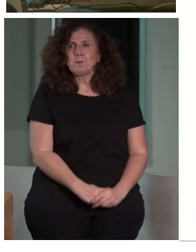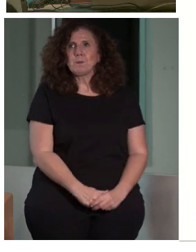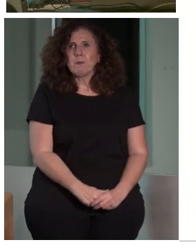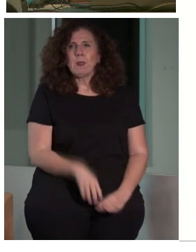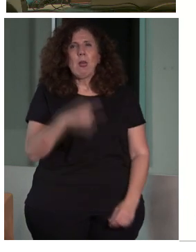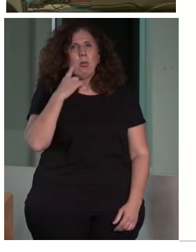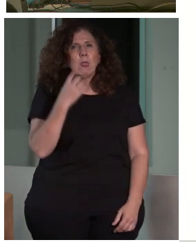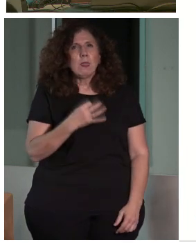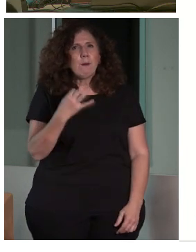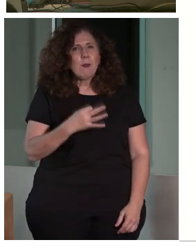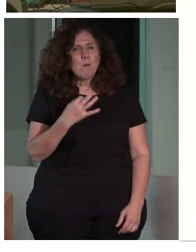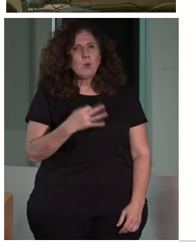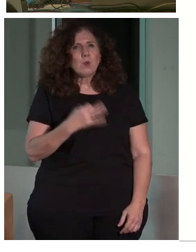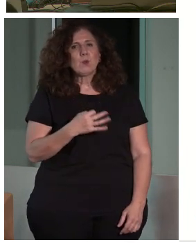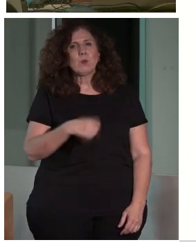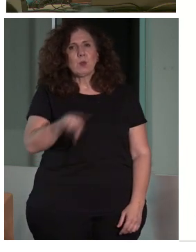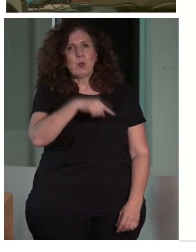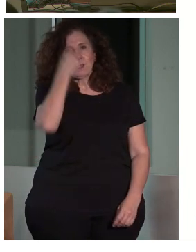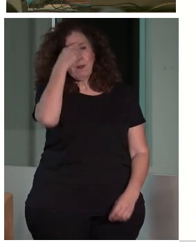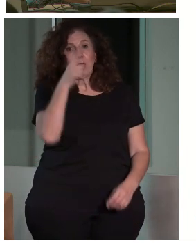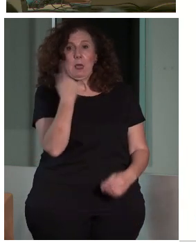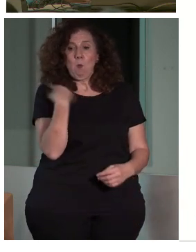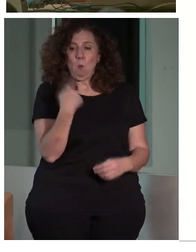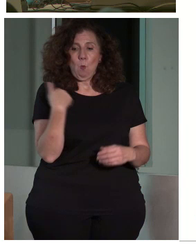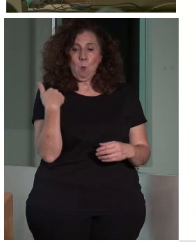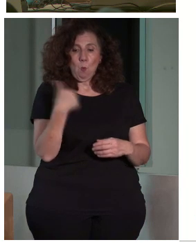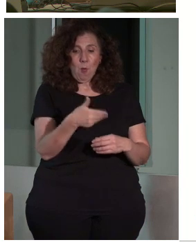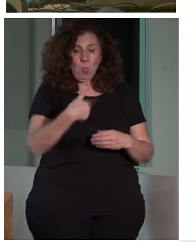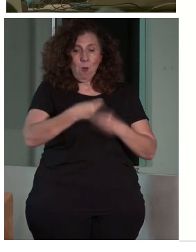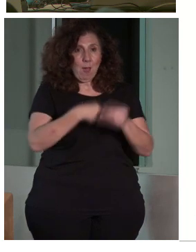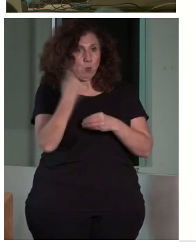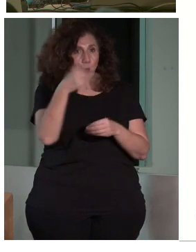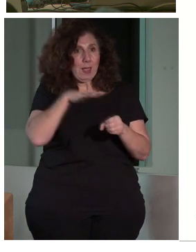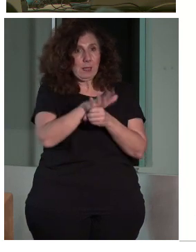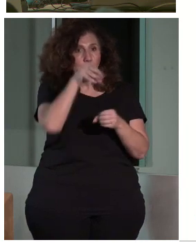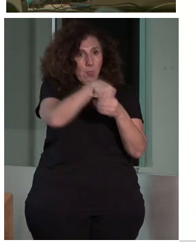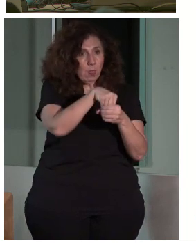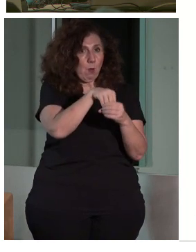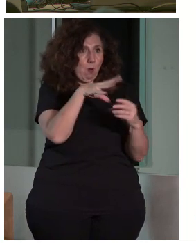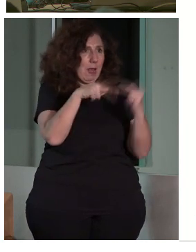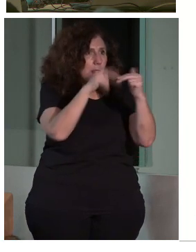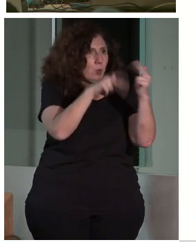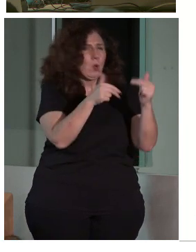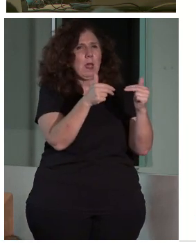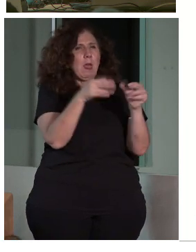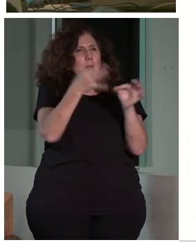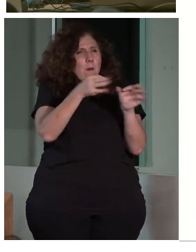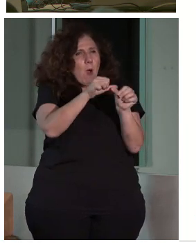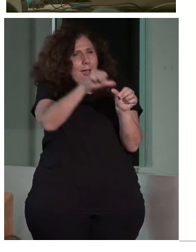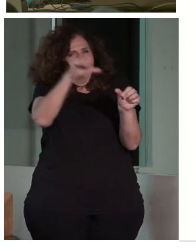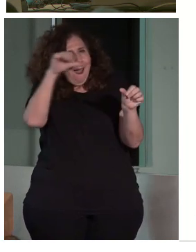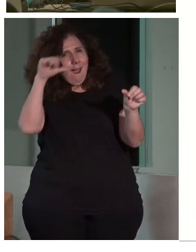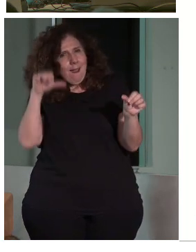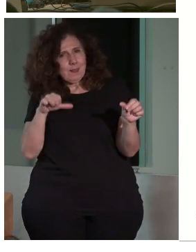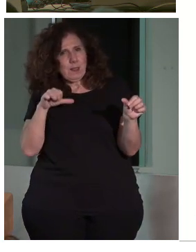Debemos tener en cuenta que cualquier intervención que hagamos tiene que respetar las condiciones preexistentes que teníamos sobre